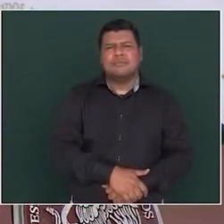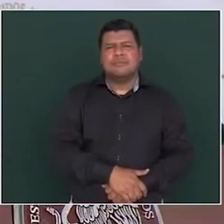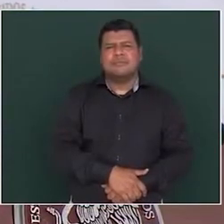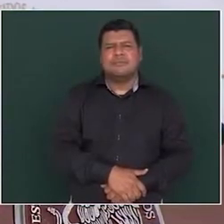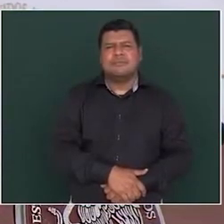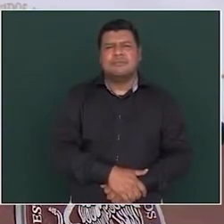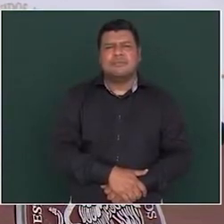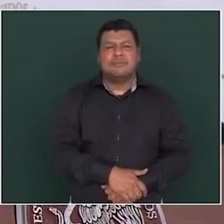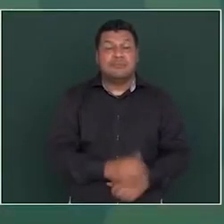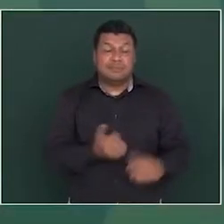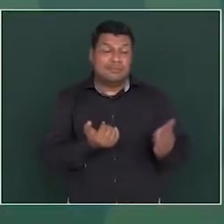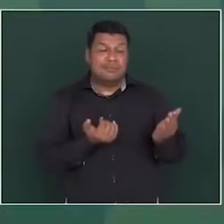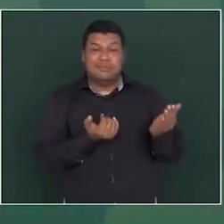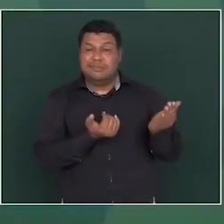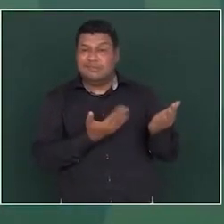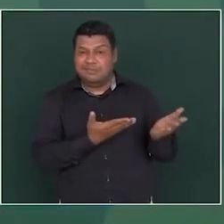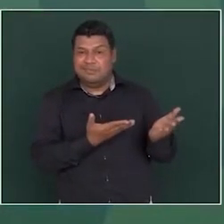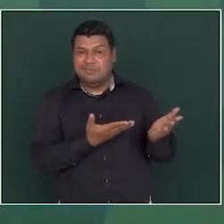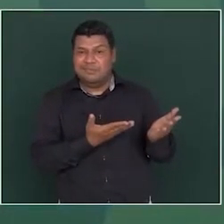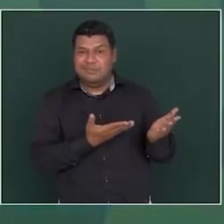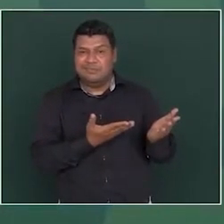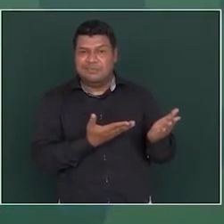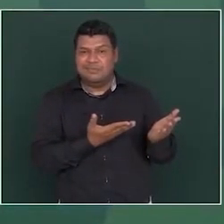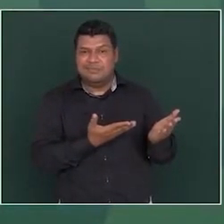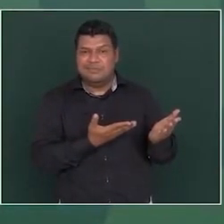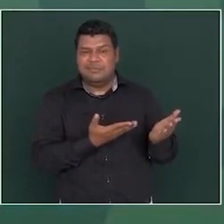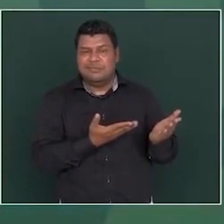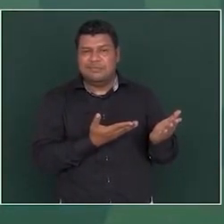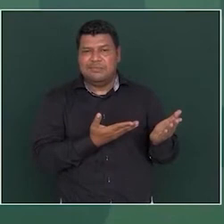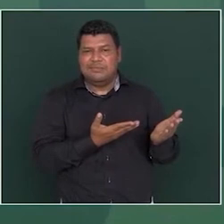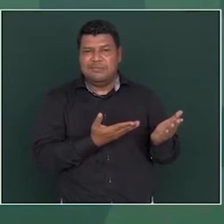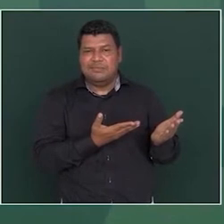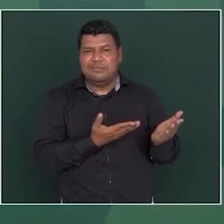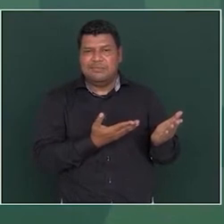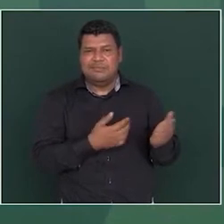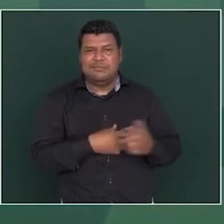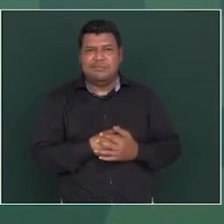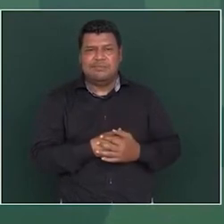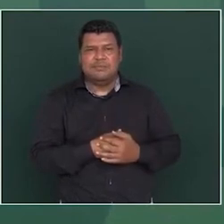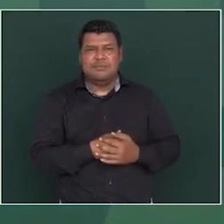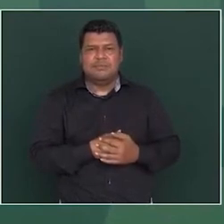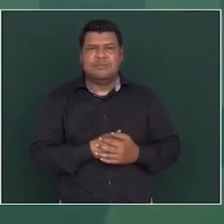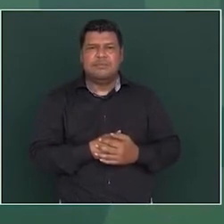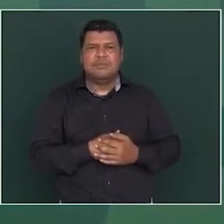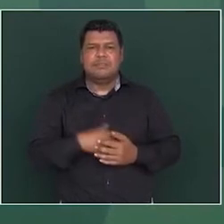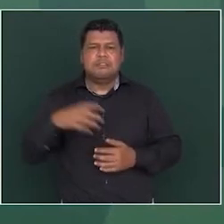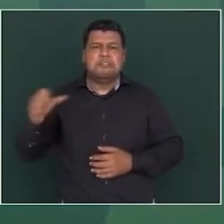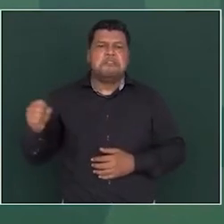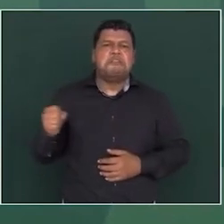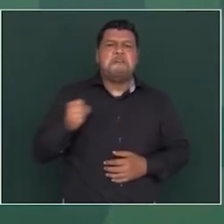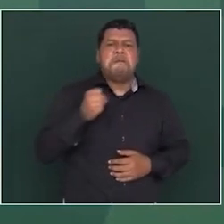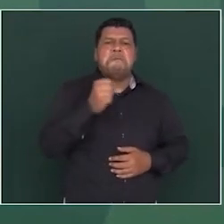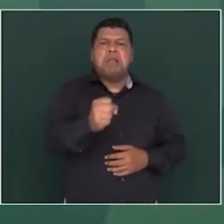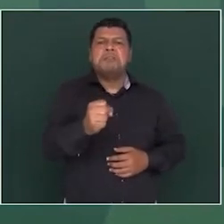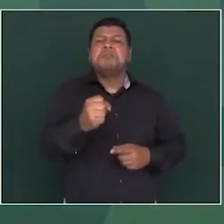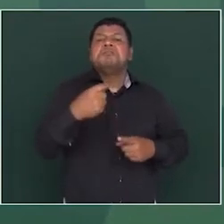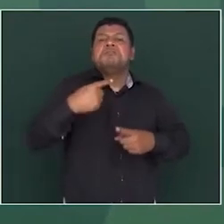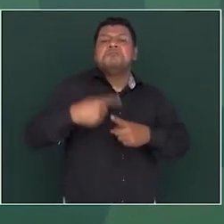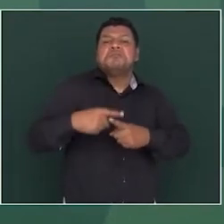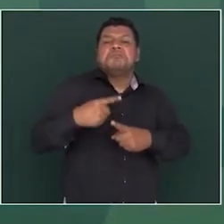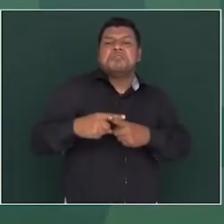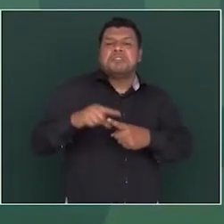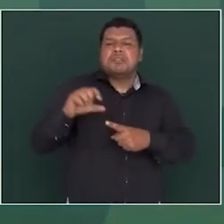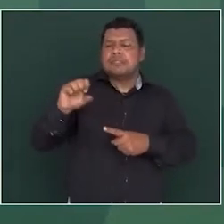un personaje que lo impone Salinas